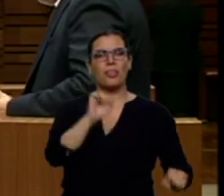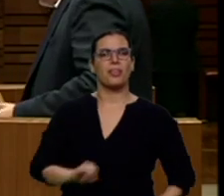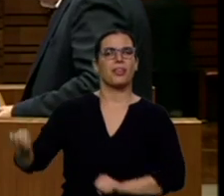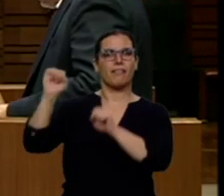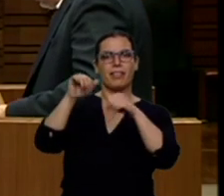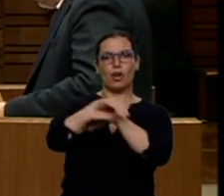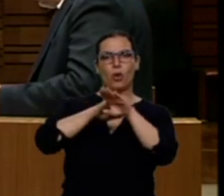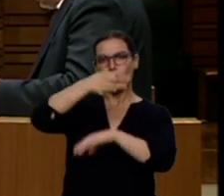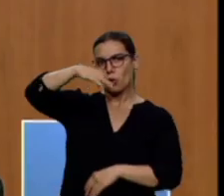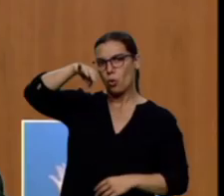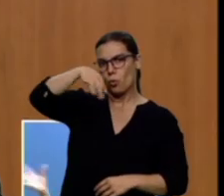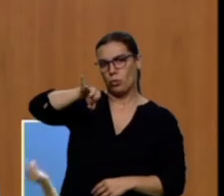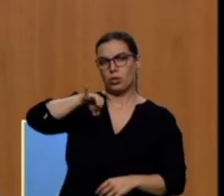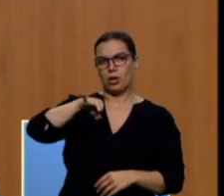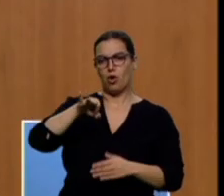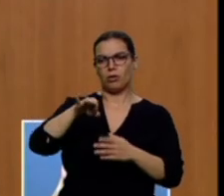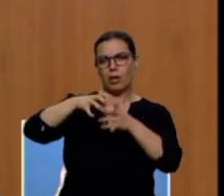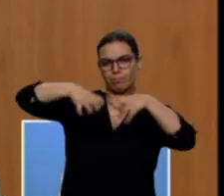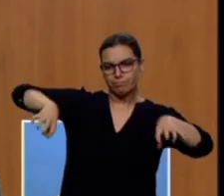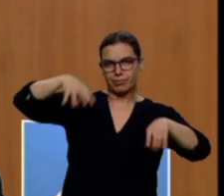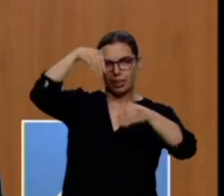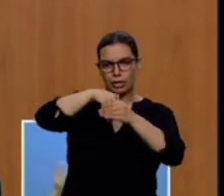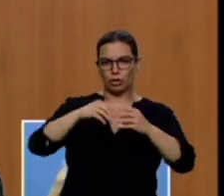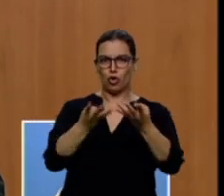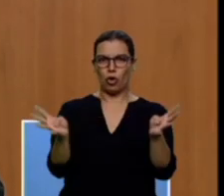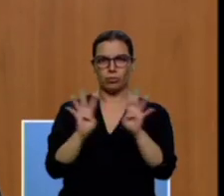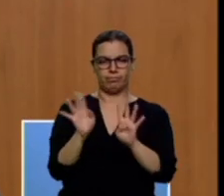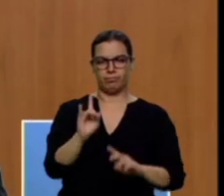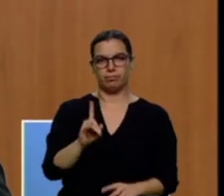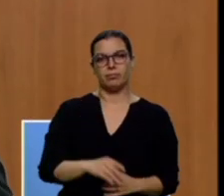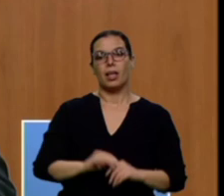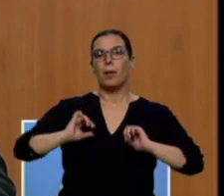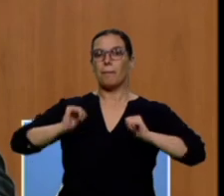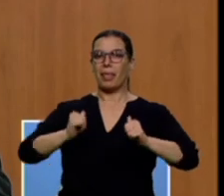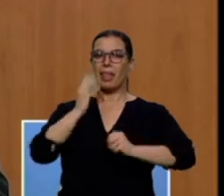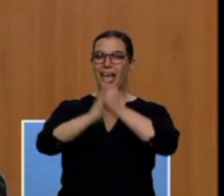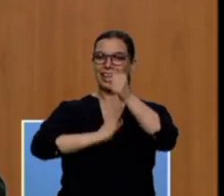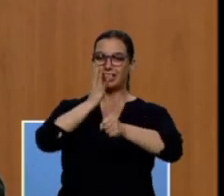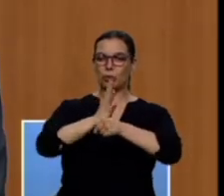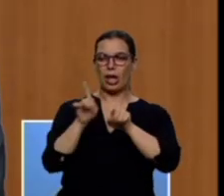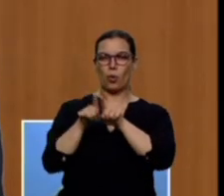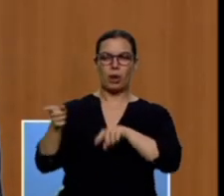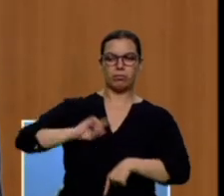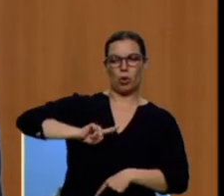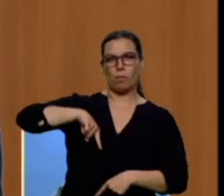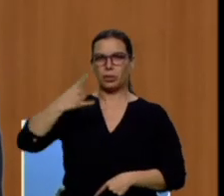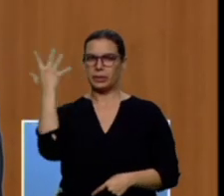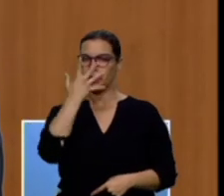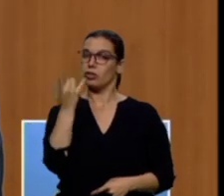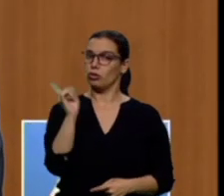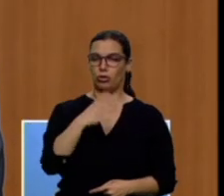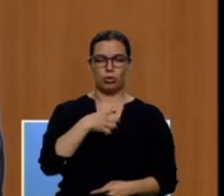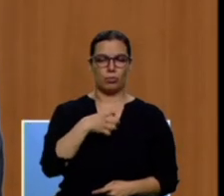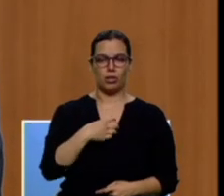varas de medir distintas. No podemos iniciar una legislatura desde la desconfianza o desde la reserva. Sé que tengo al Partido